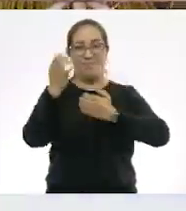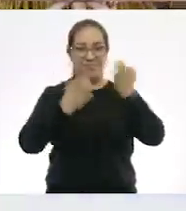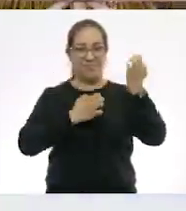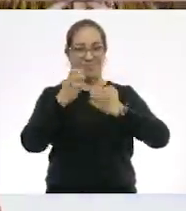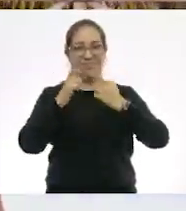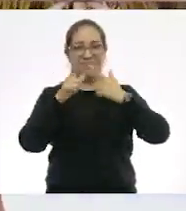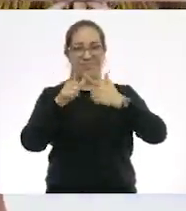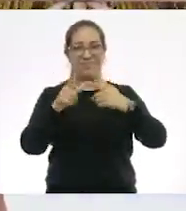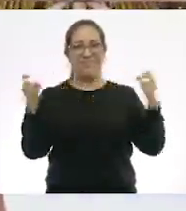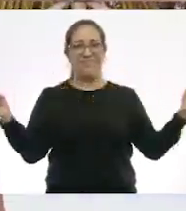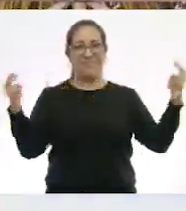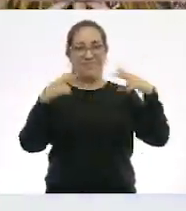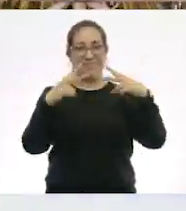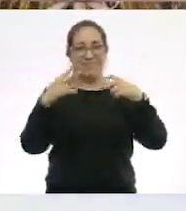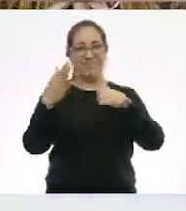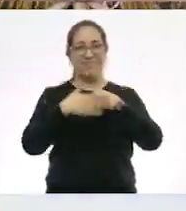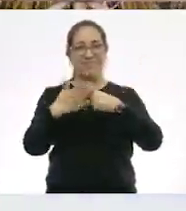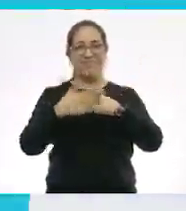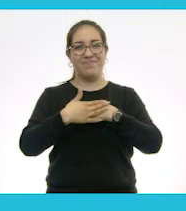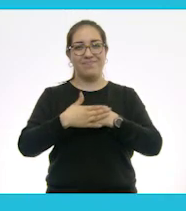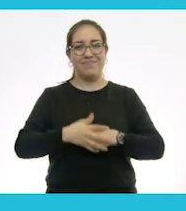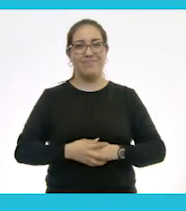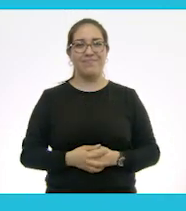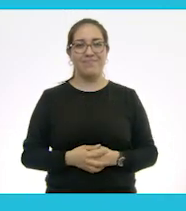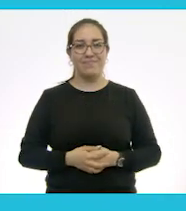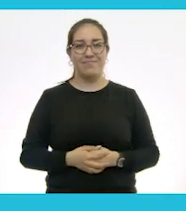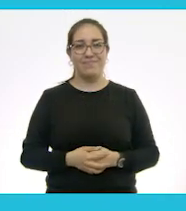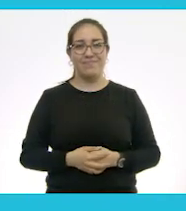ejercicio. Se despide su amigo, Rommel Pacheco.